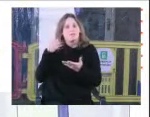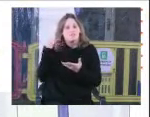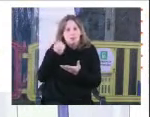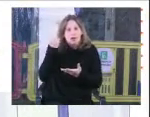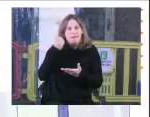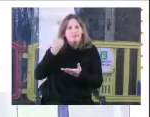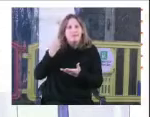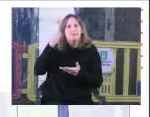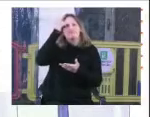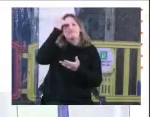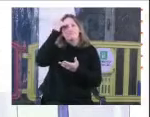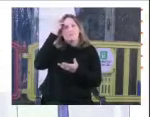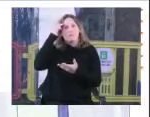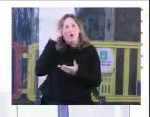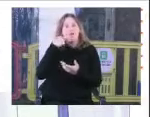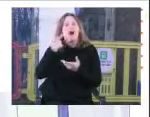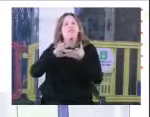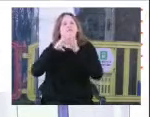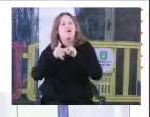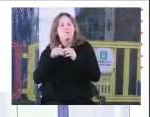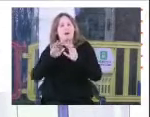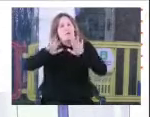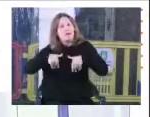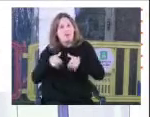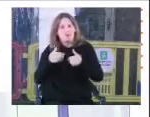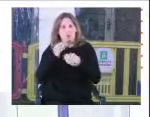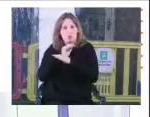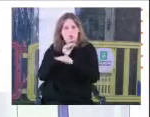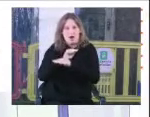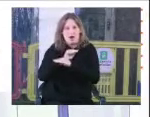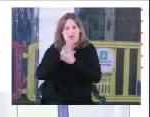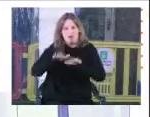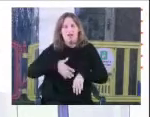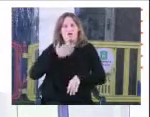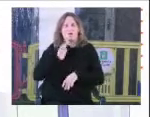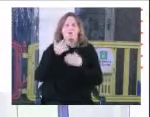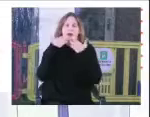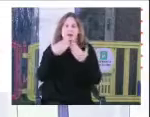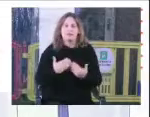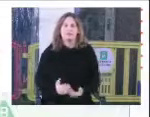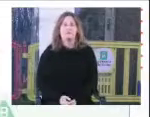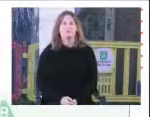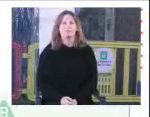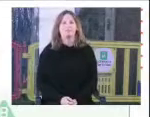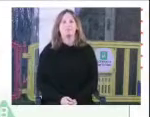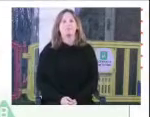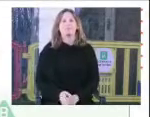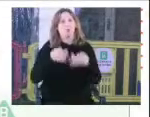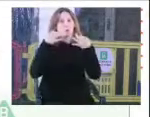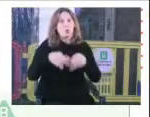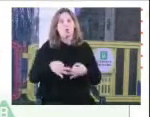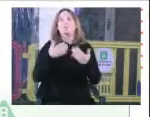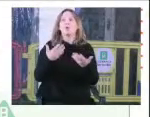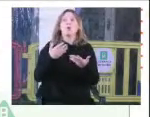memoria comunitaria como parte además del patrimonio cultural de la humanidad. Y hablando justamente de